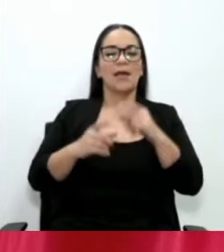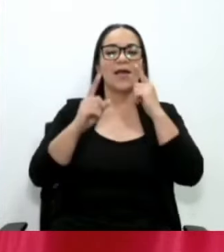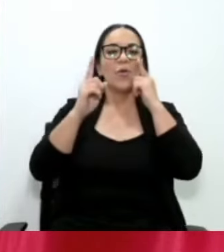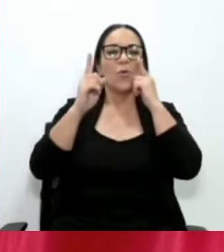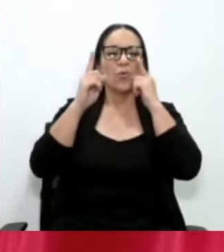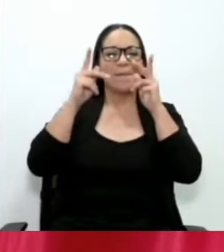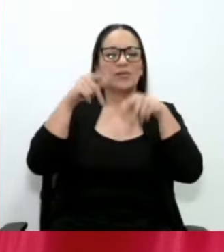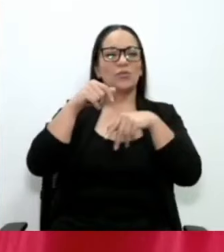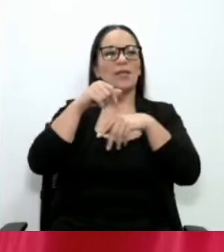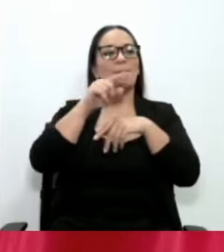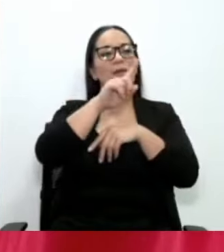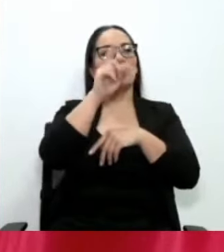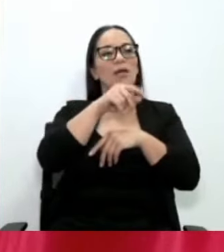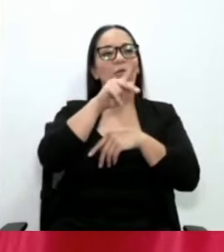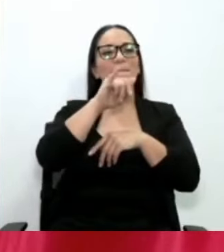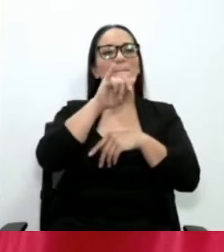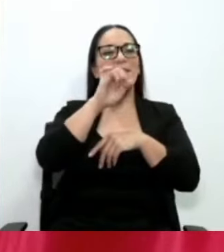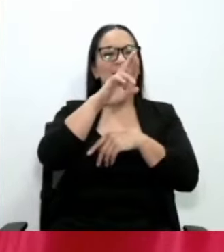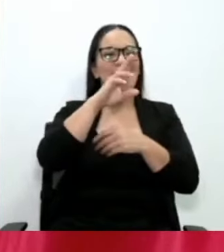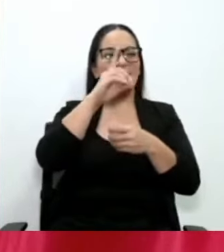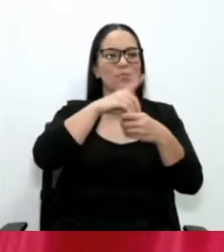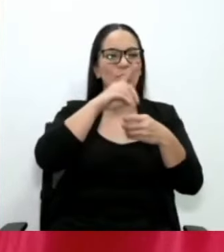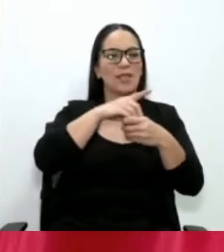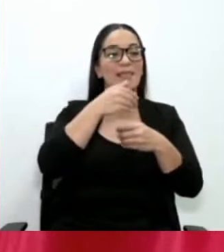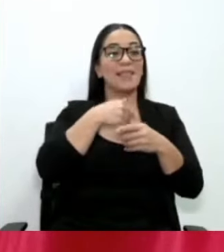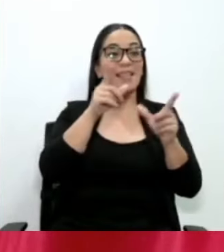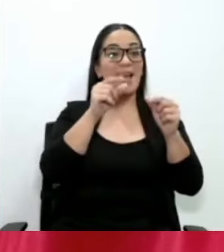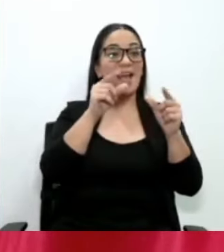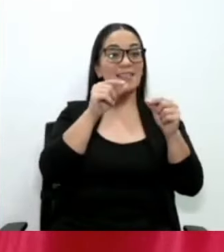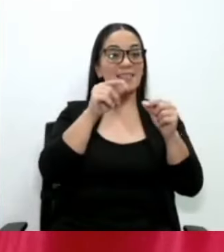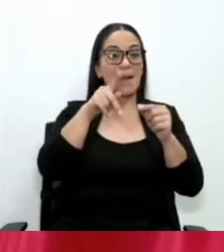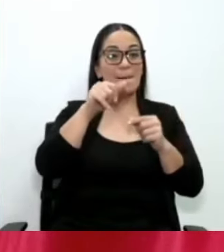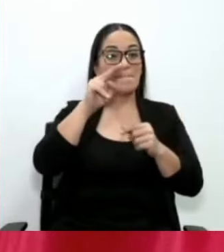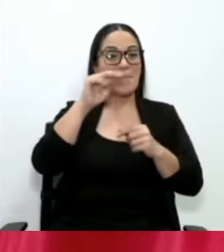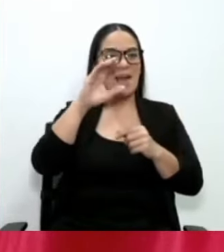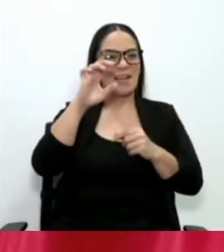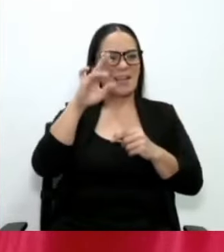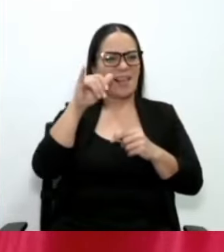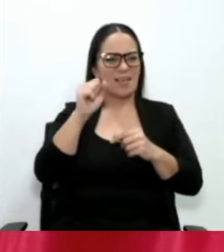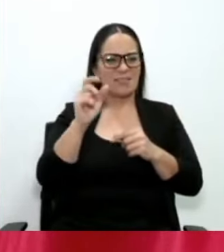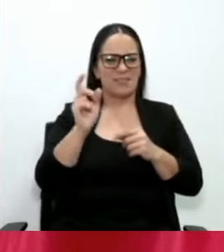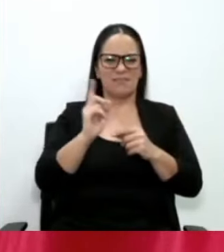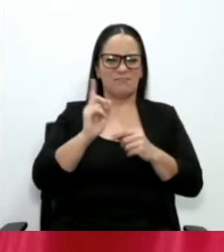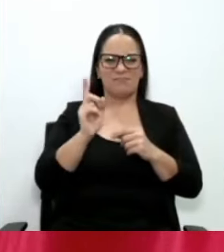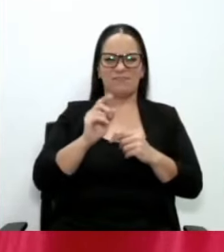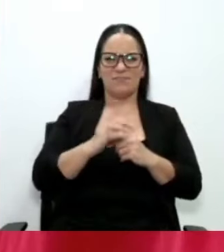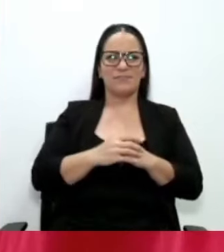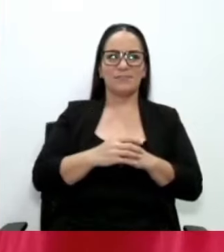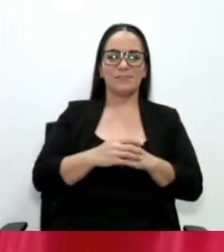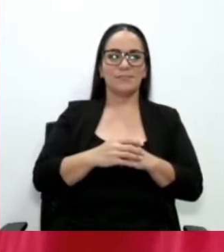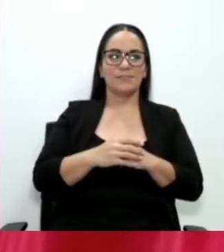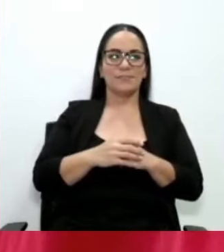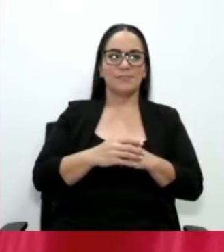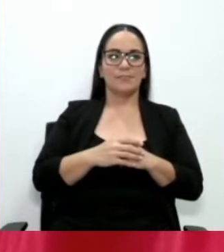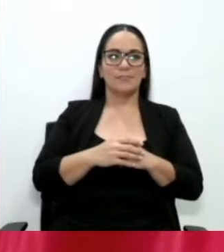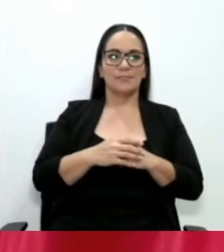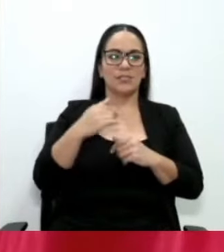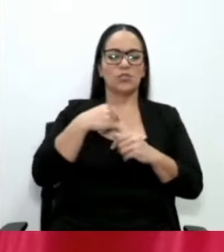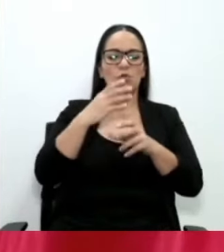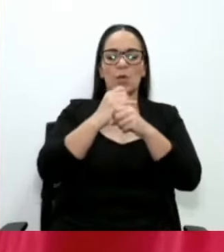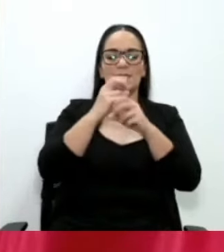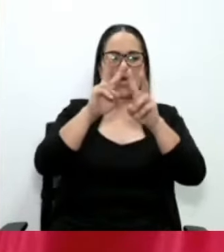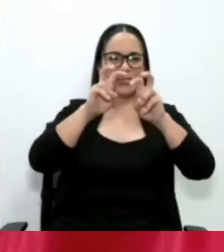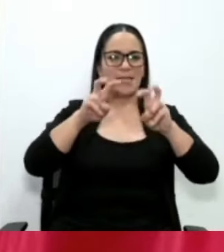Cisneros no existe. Me hice una batería de exámenes, pero de todo.